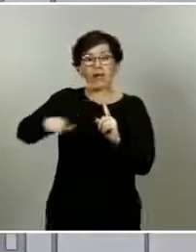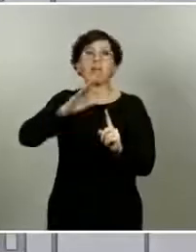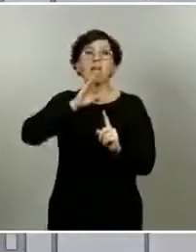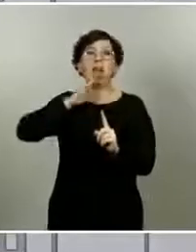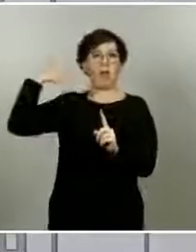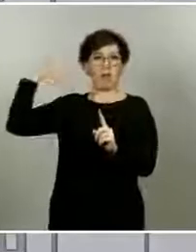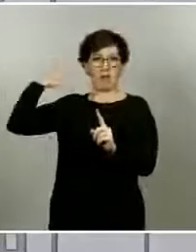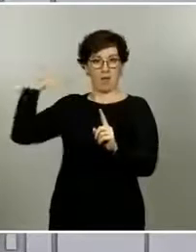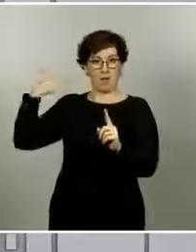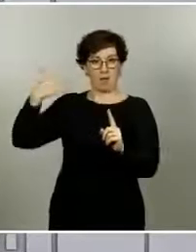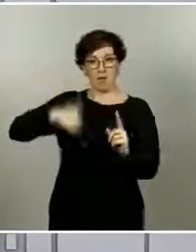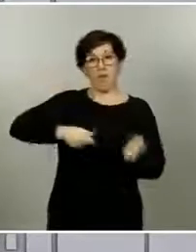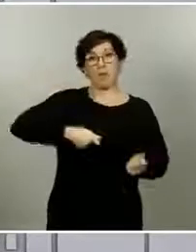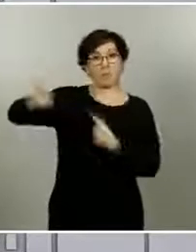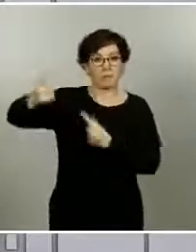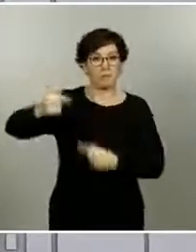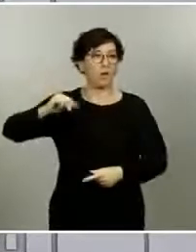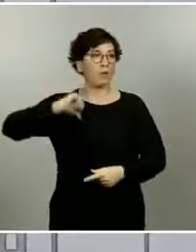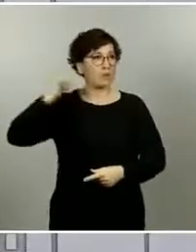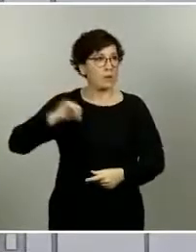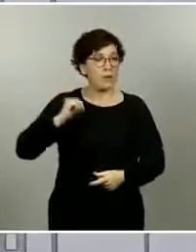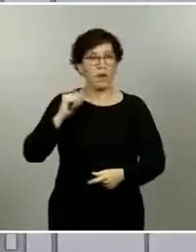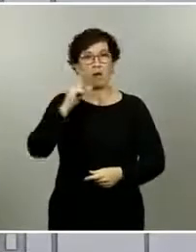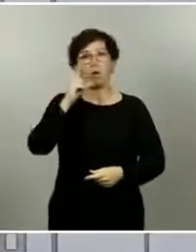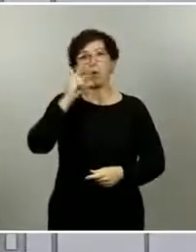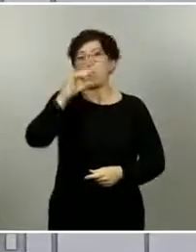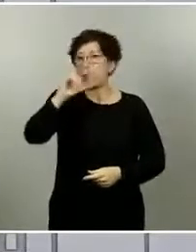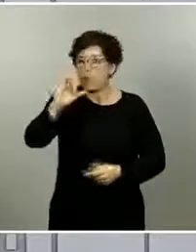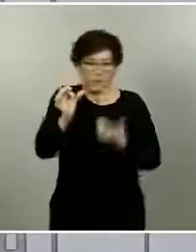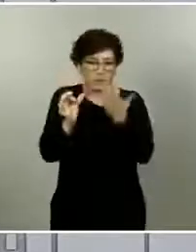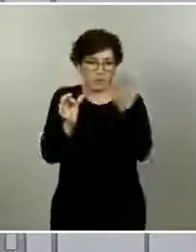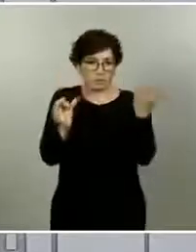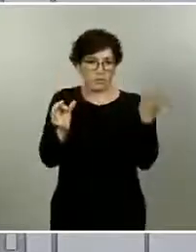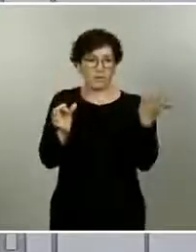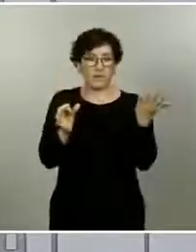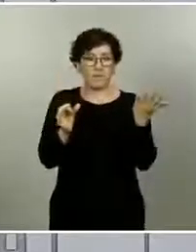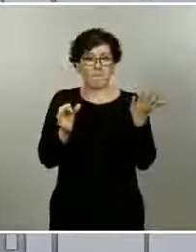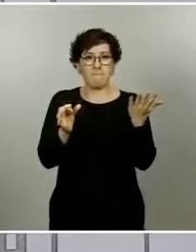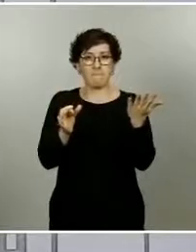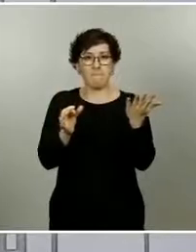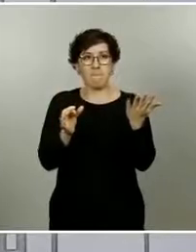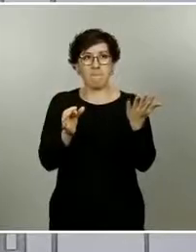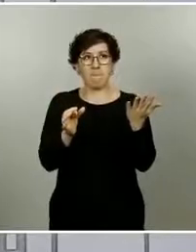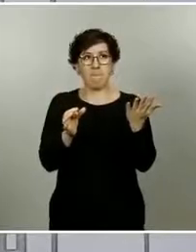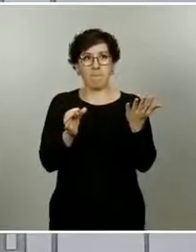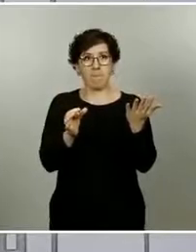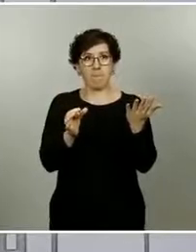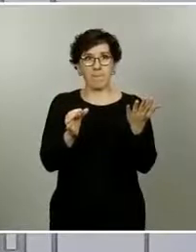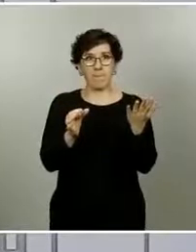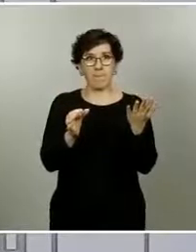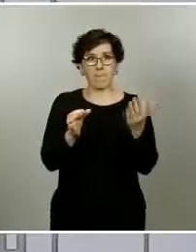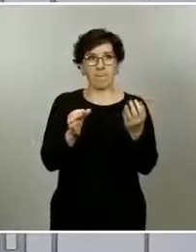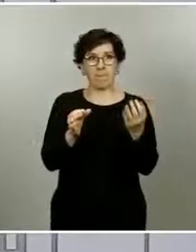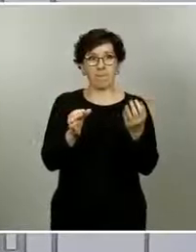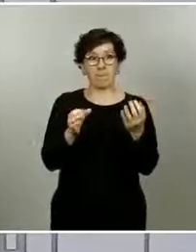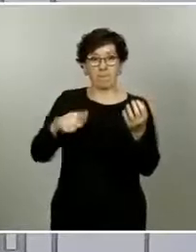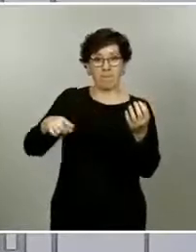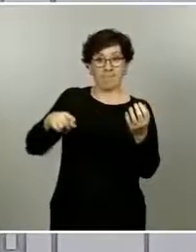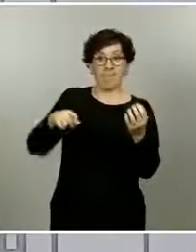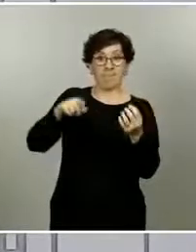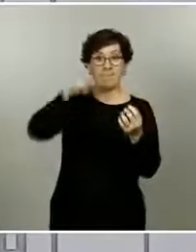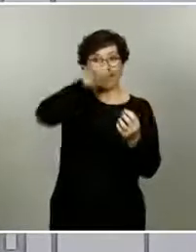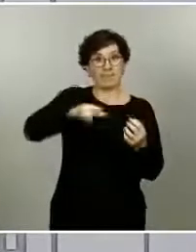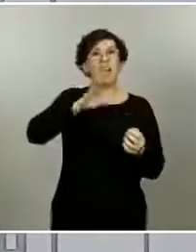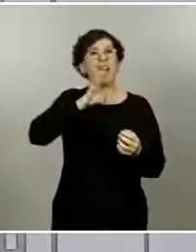estaban ingresadas en los hospitales o en las UCIs, más en concreto, probablemente, la mayoría provienen de ahí,